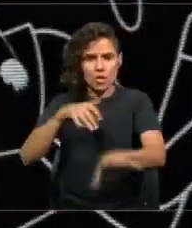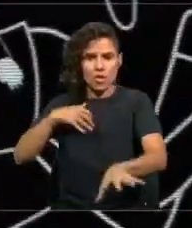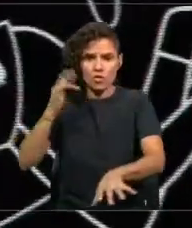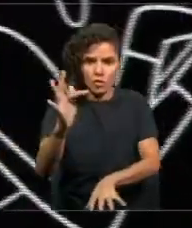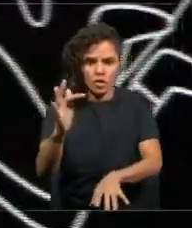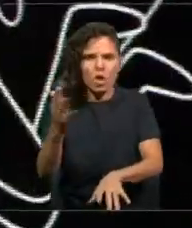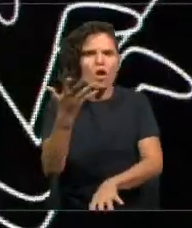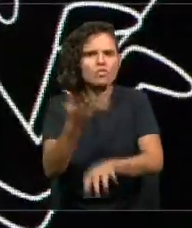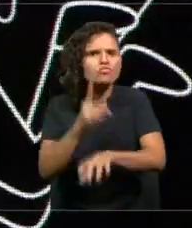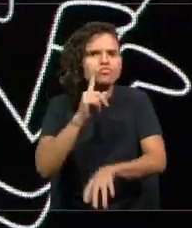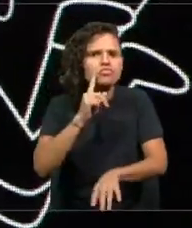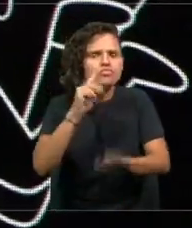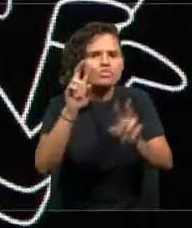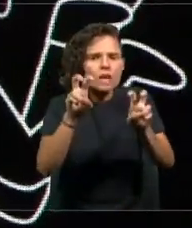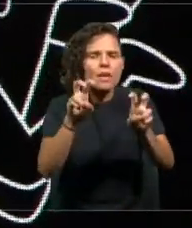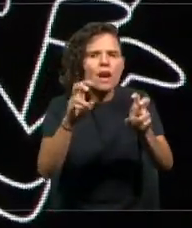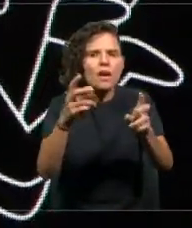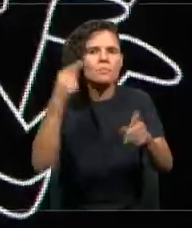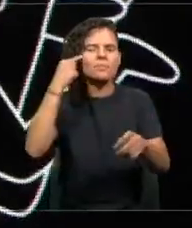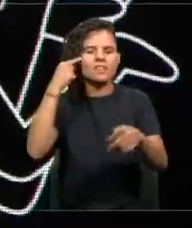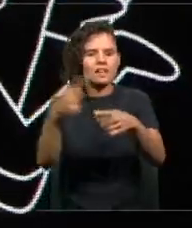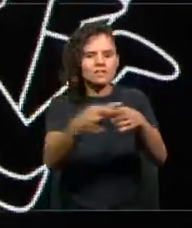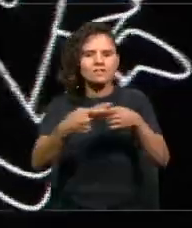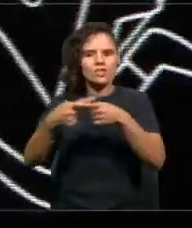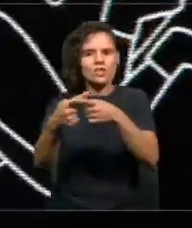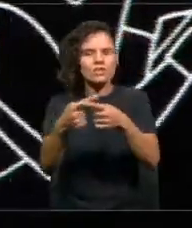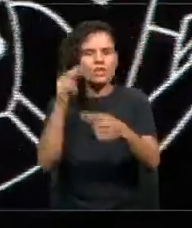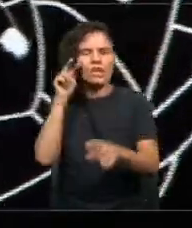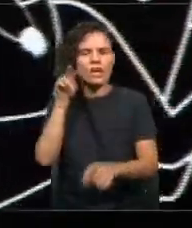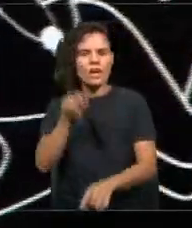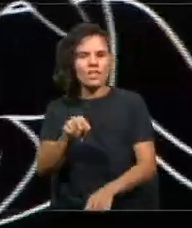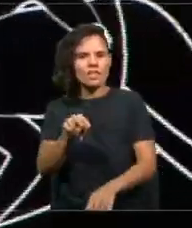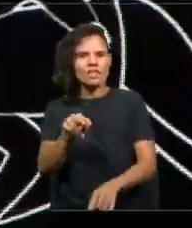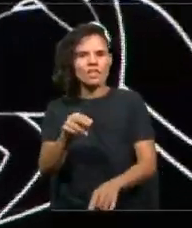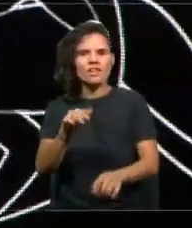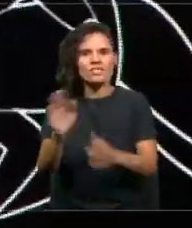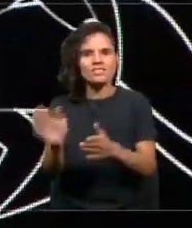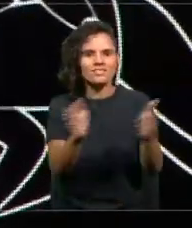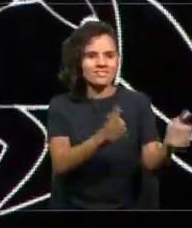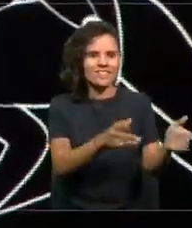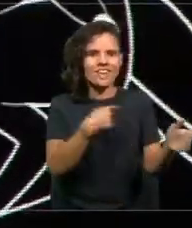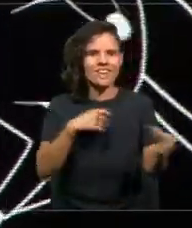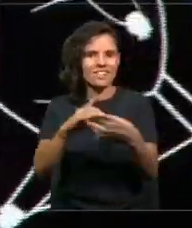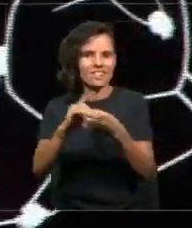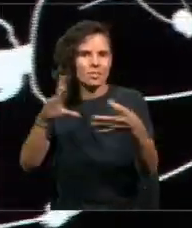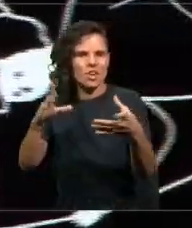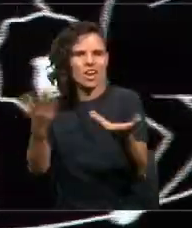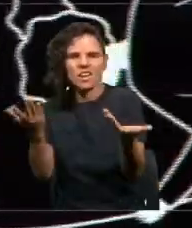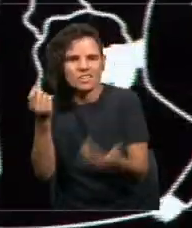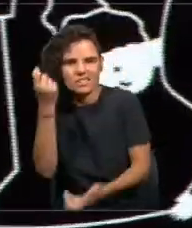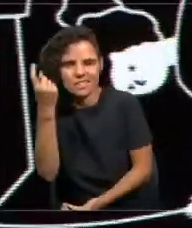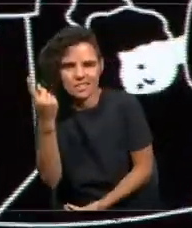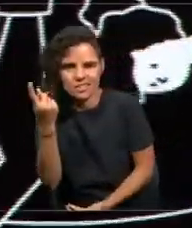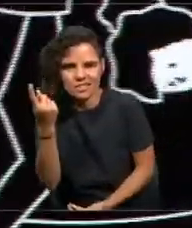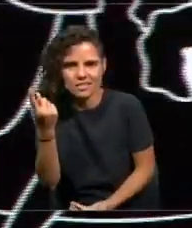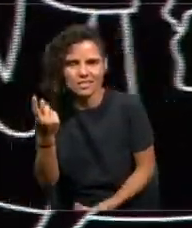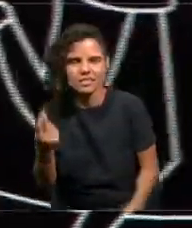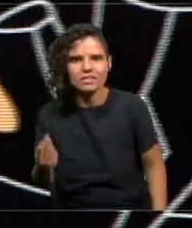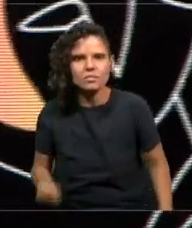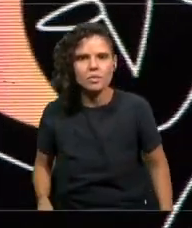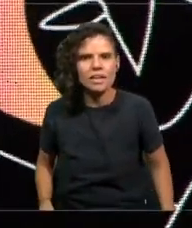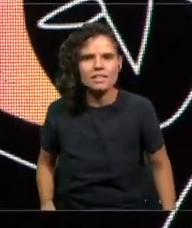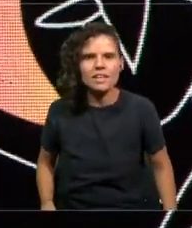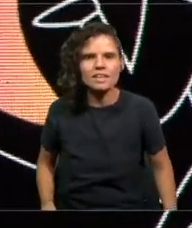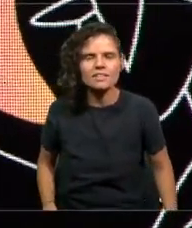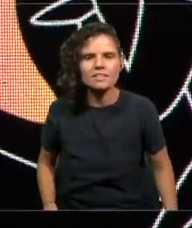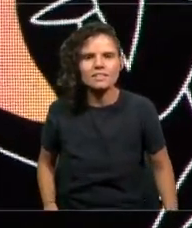el desafío de cómo pensar la sociedad y cómo entender la democracia. En el mundo sindical es muy propio decir,